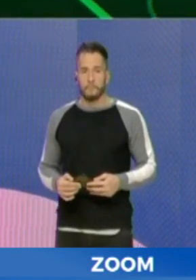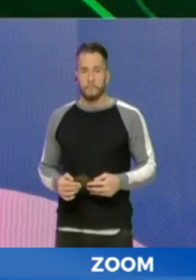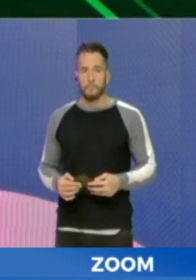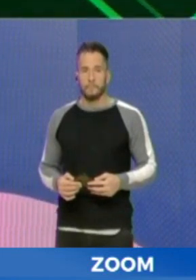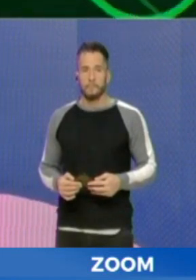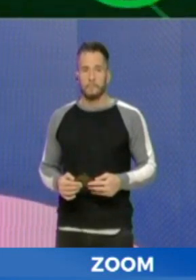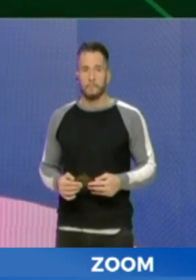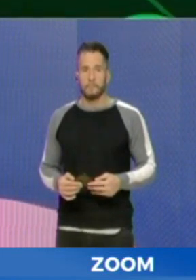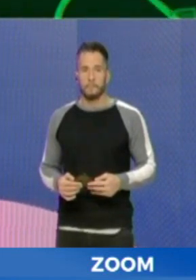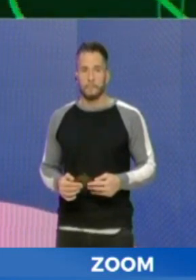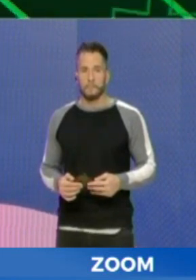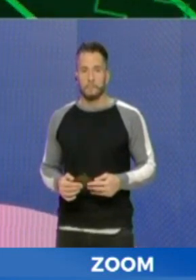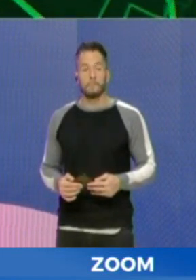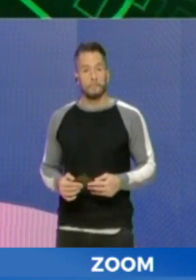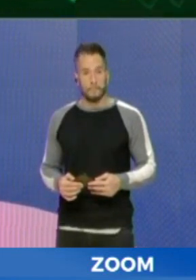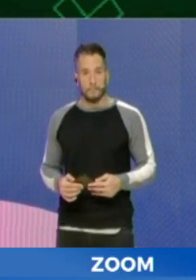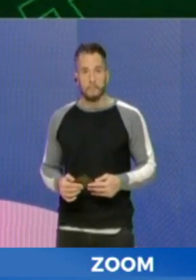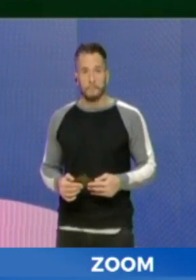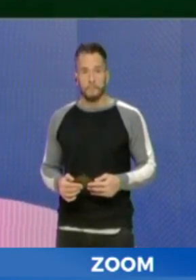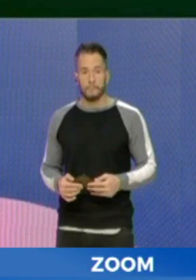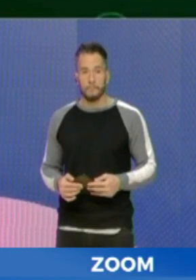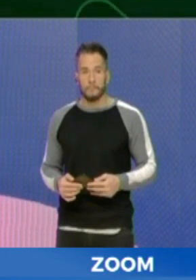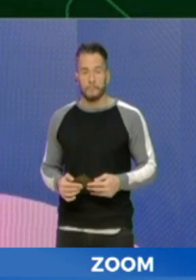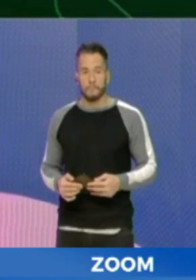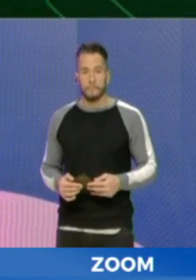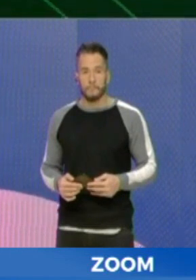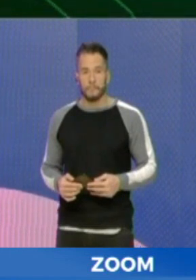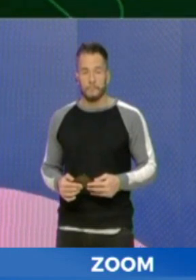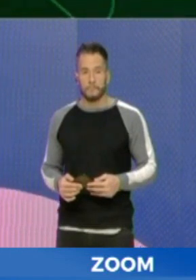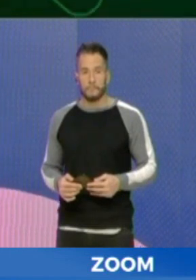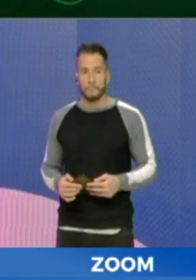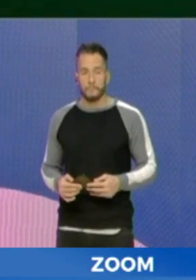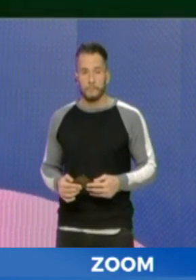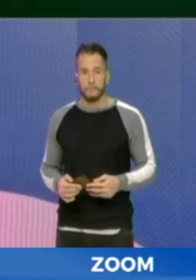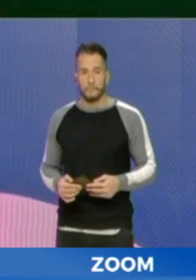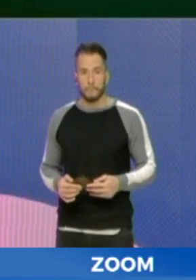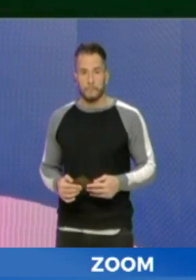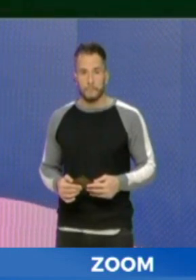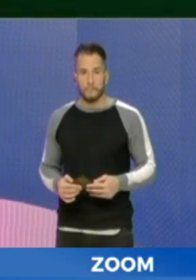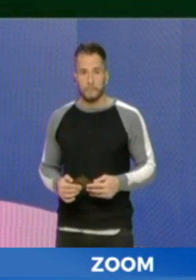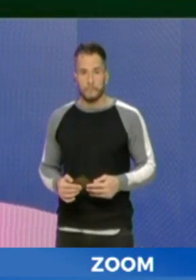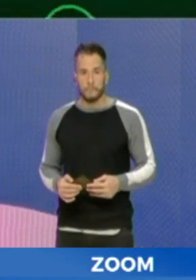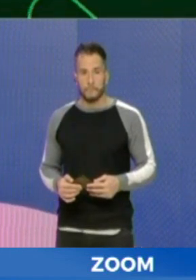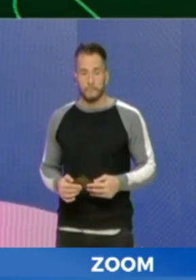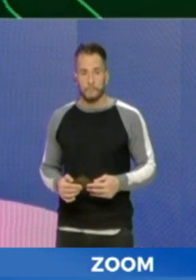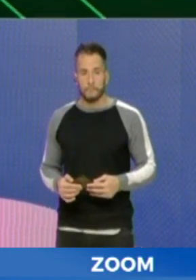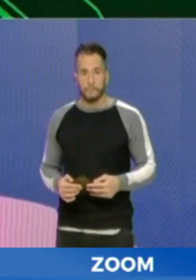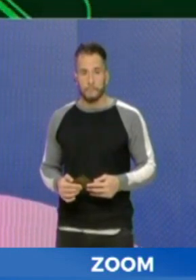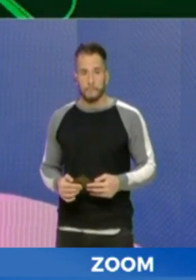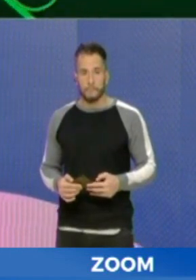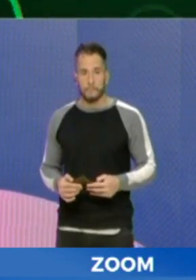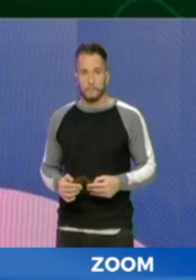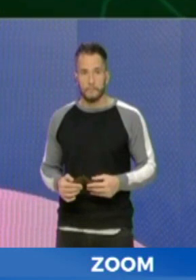cuenta con casi 100 alumnos, entre ellos de nivel inicial y nivel primario, y la oferta educativa es de